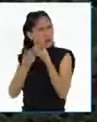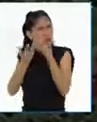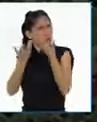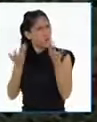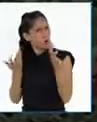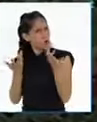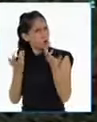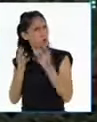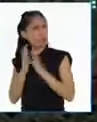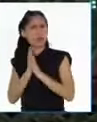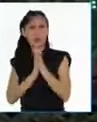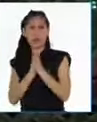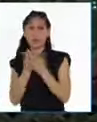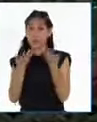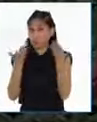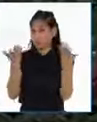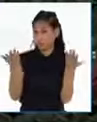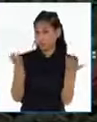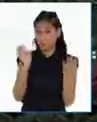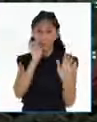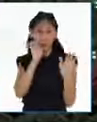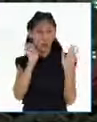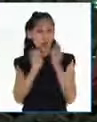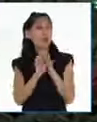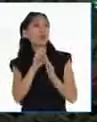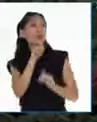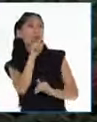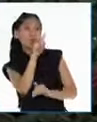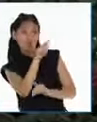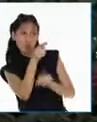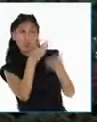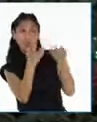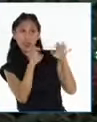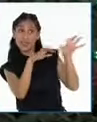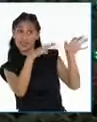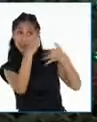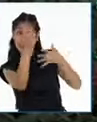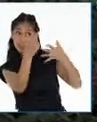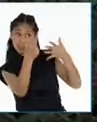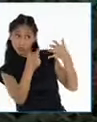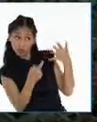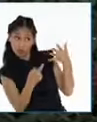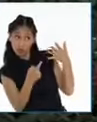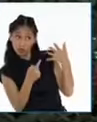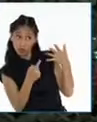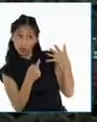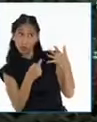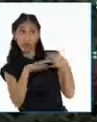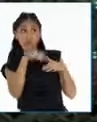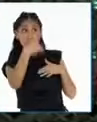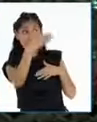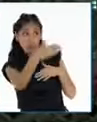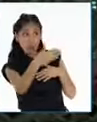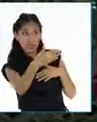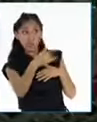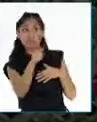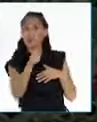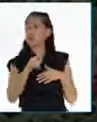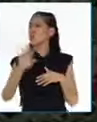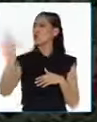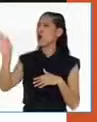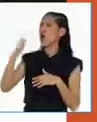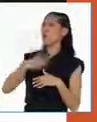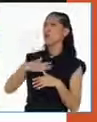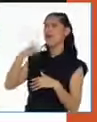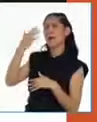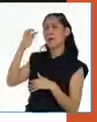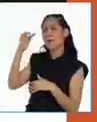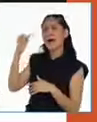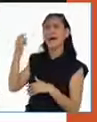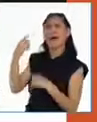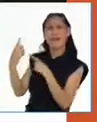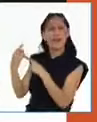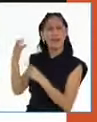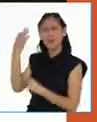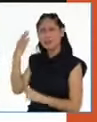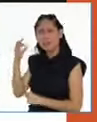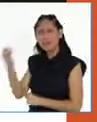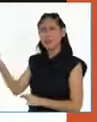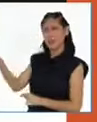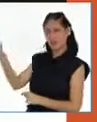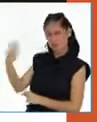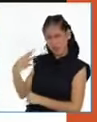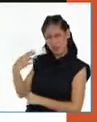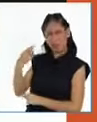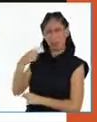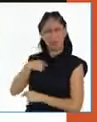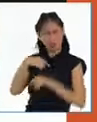ha tomado una decisión por ustedes? ¿Alguna vez? ¡Uf! Mi papá siempre, él todos los días